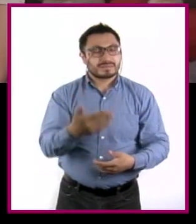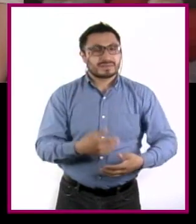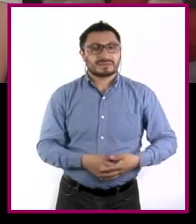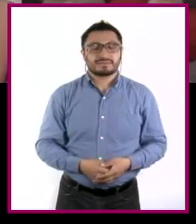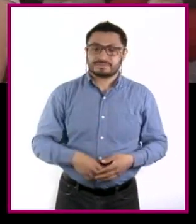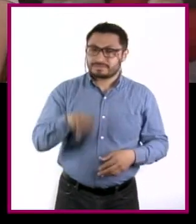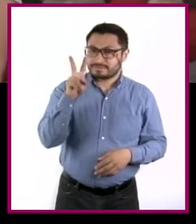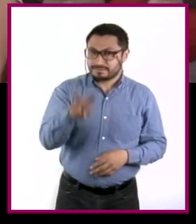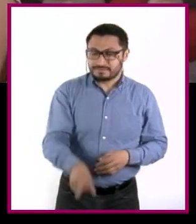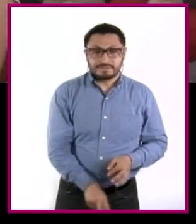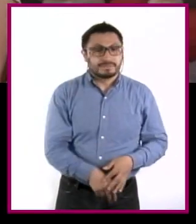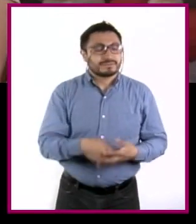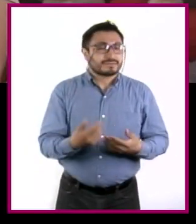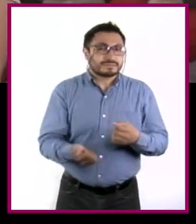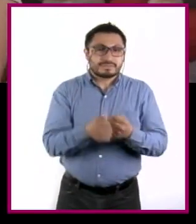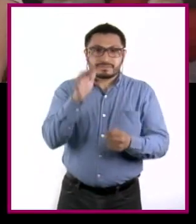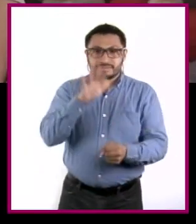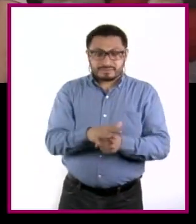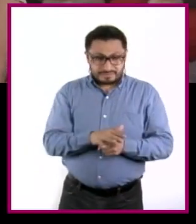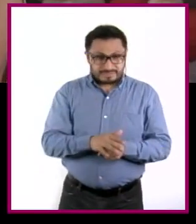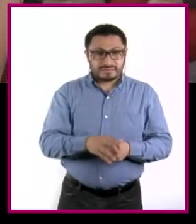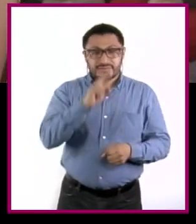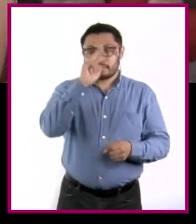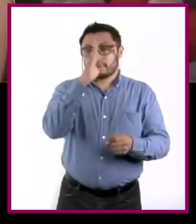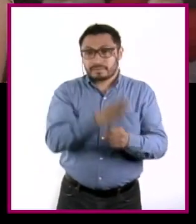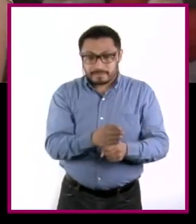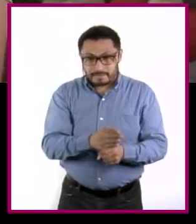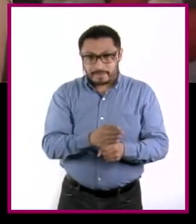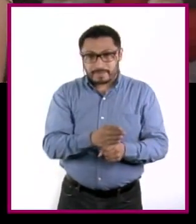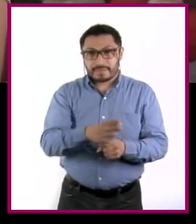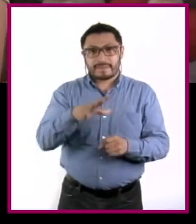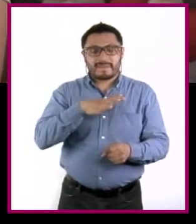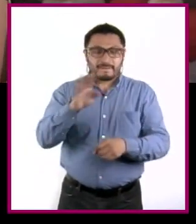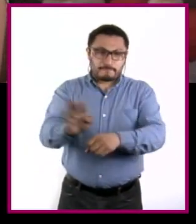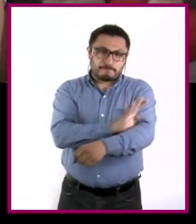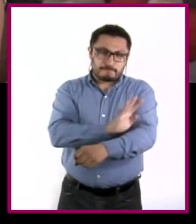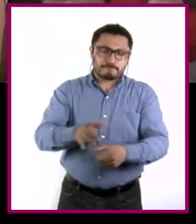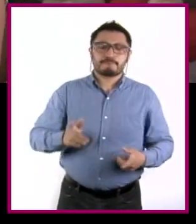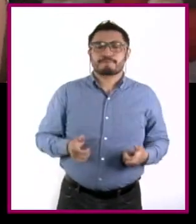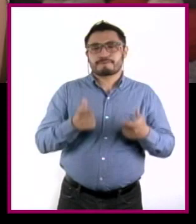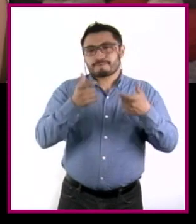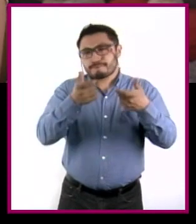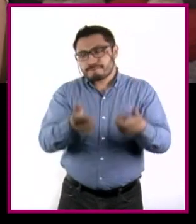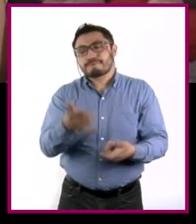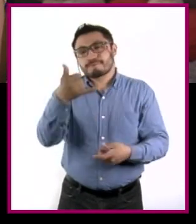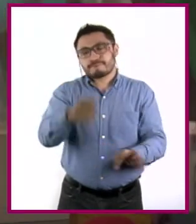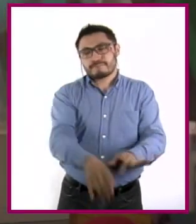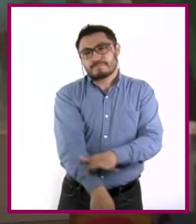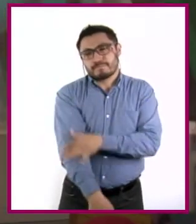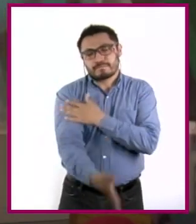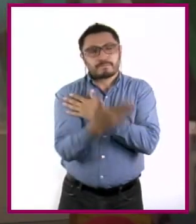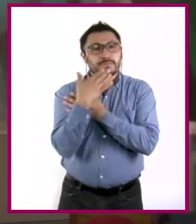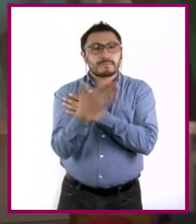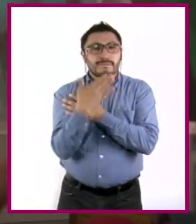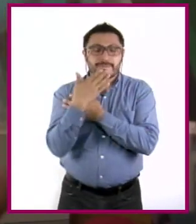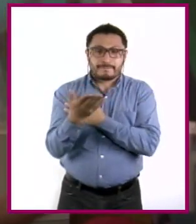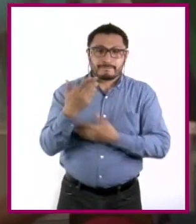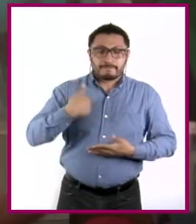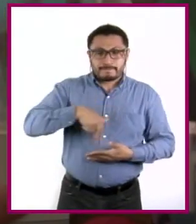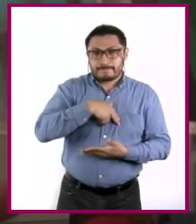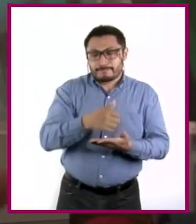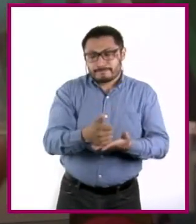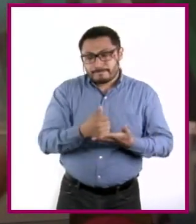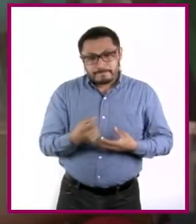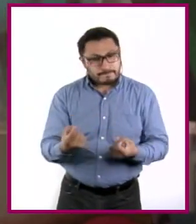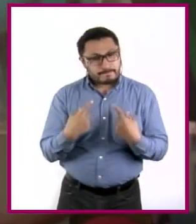cierto. Pues administrarnos responsablemente nos brinda un bienestar financiero y emocional que nos ayuda a lograr